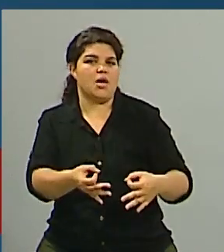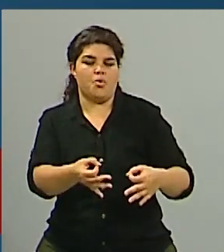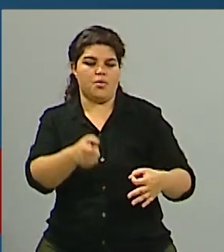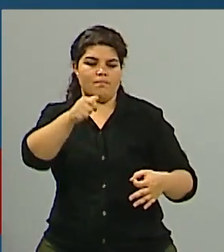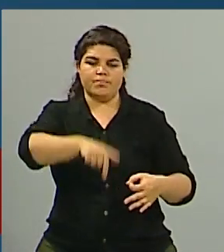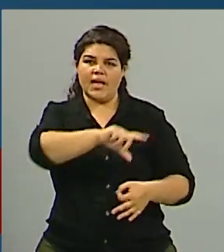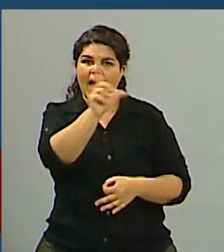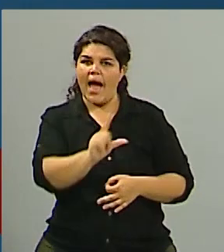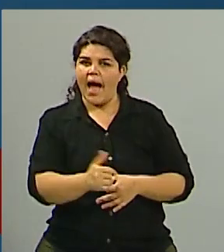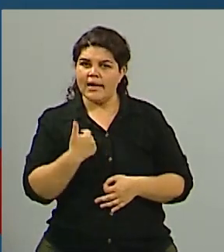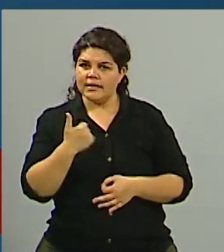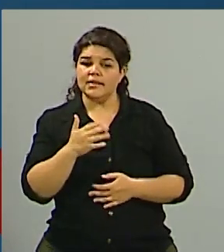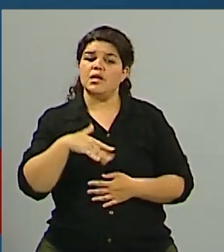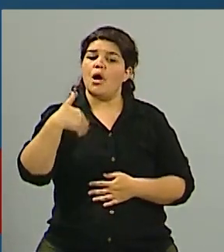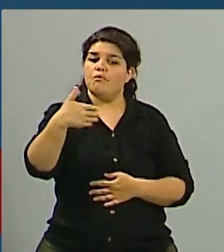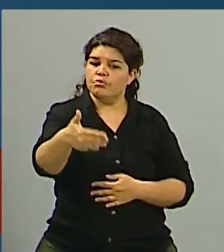va a conseguir